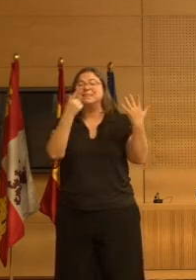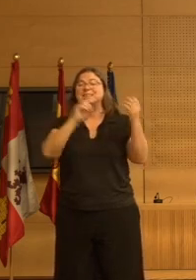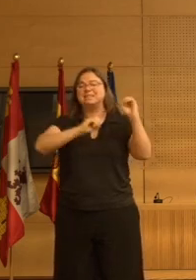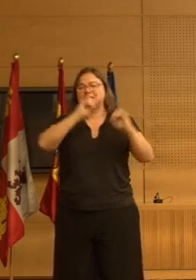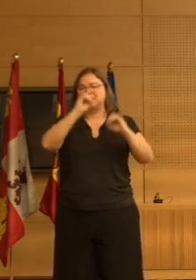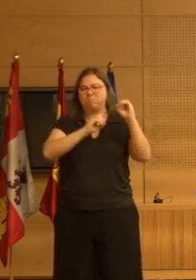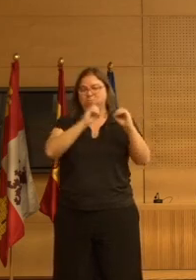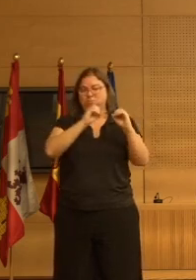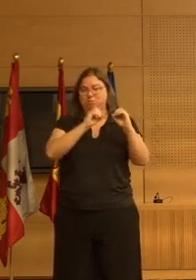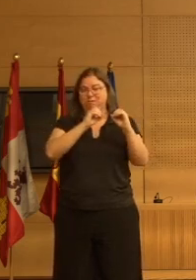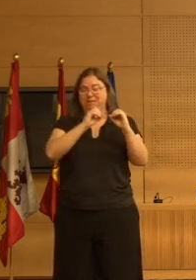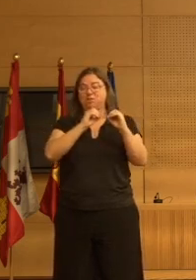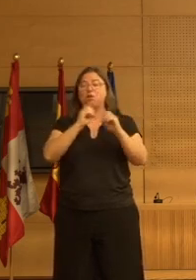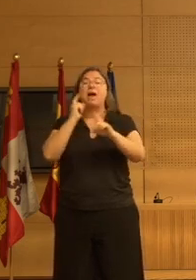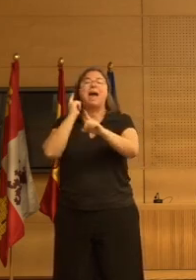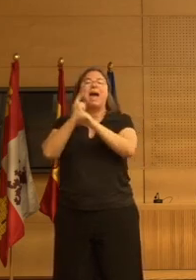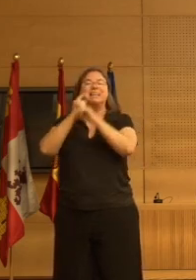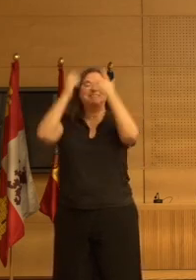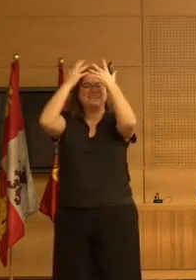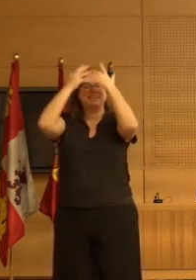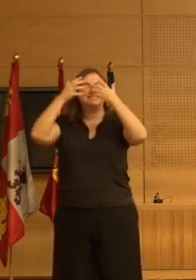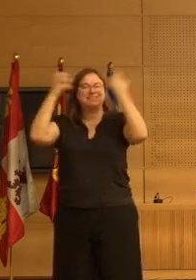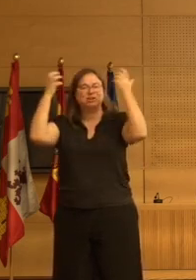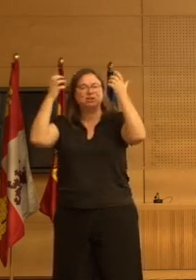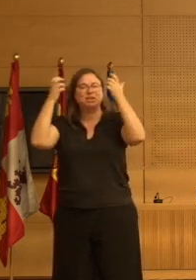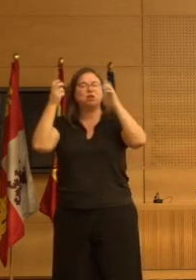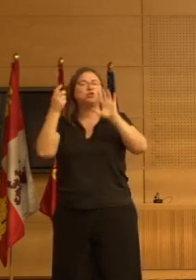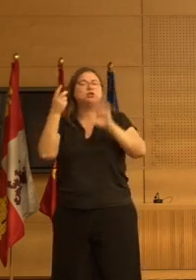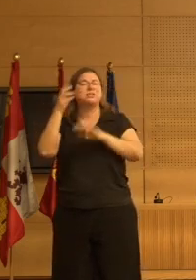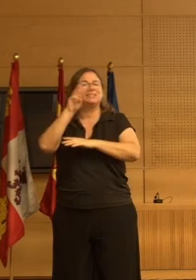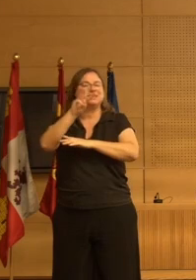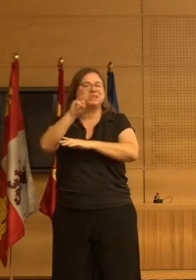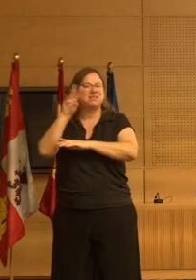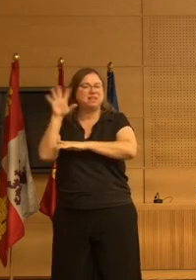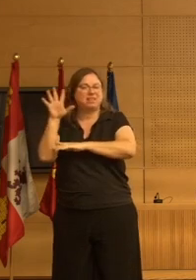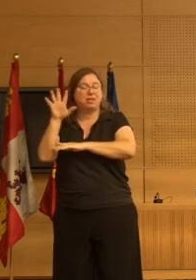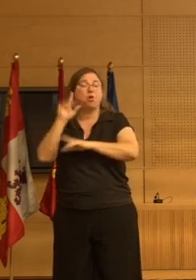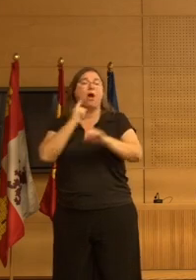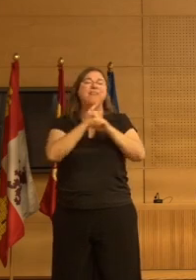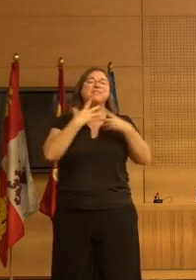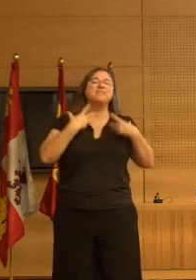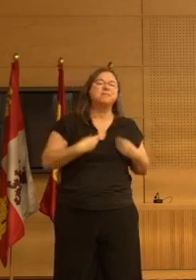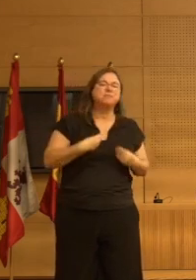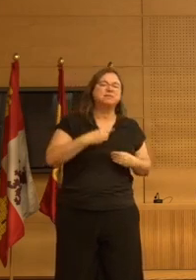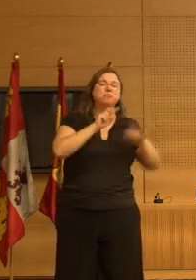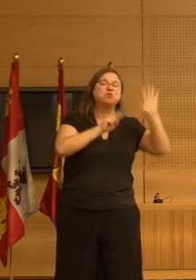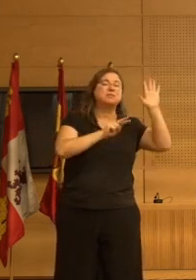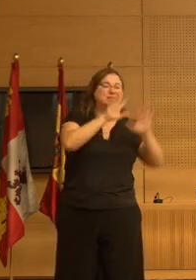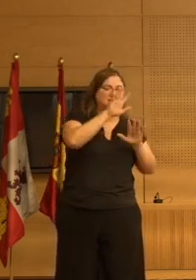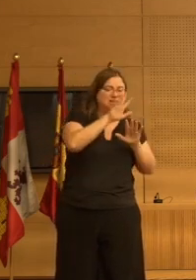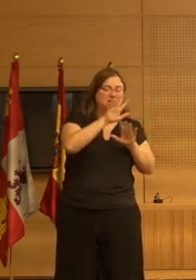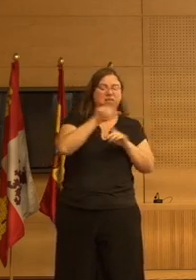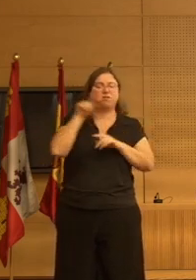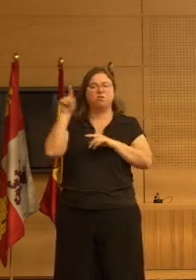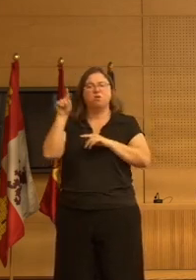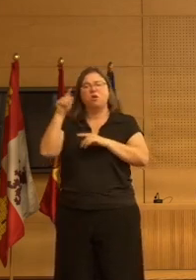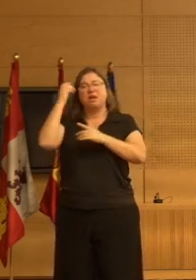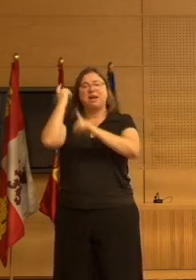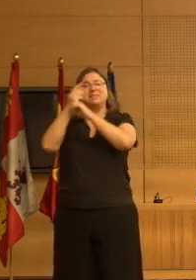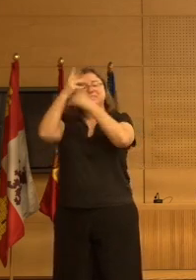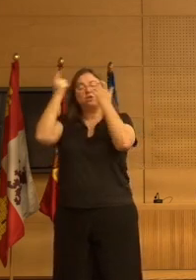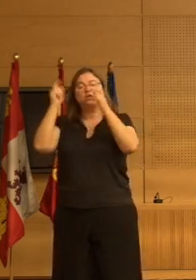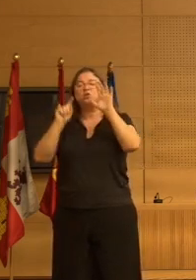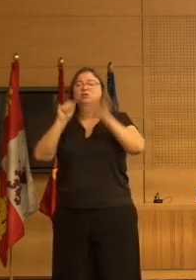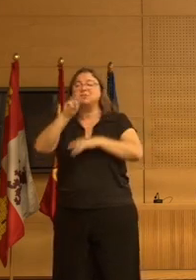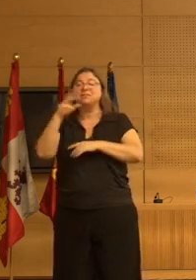y antipsicóticos los utilizan el 35%. En un periodo de seis meses, en el